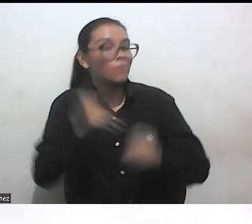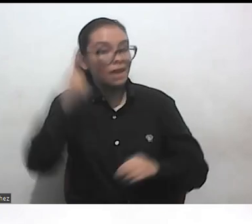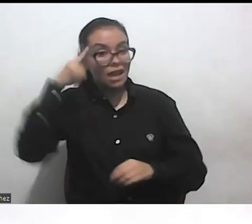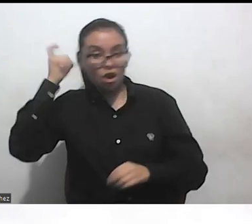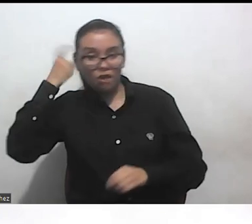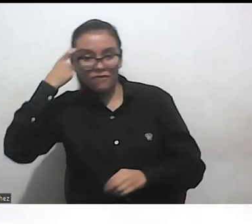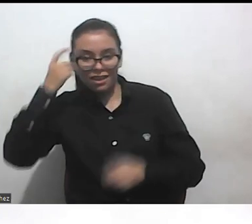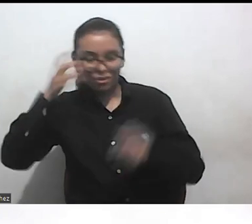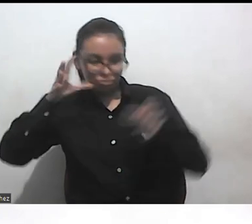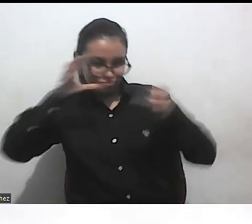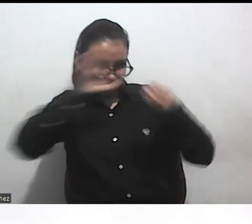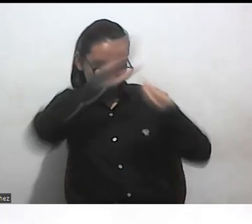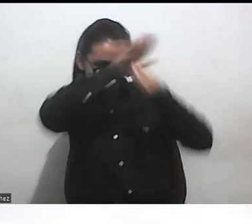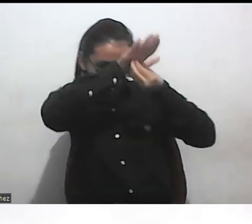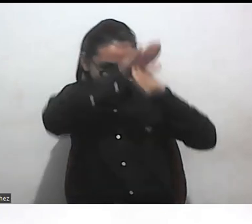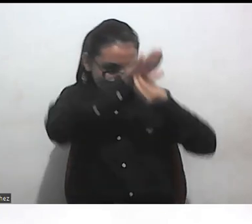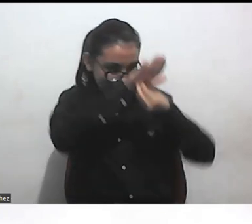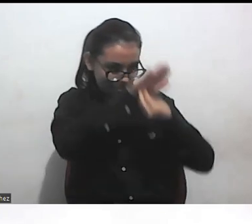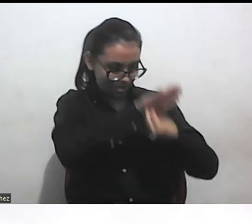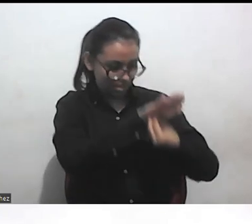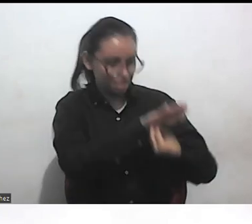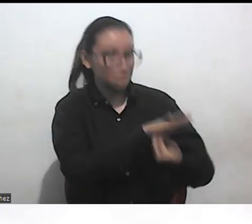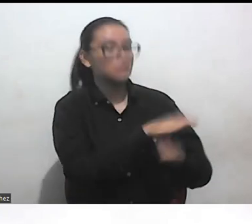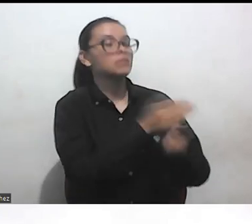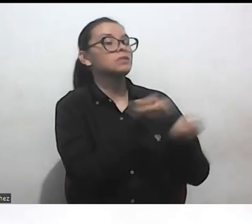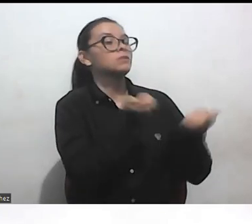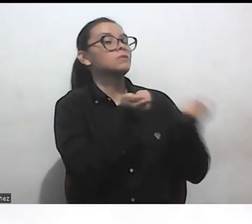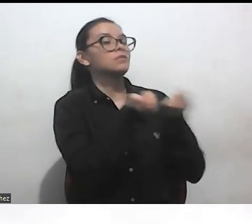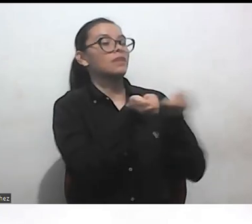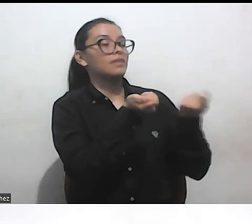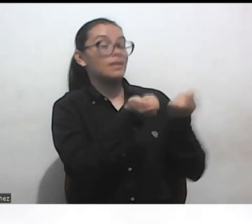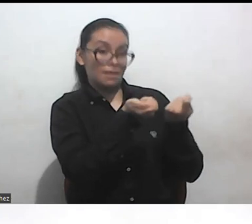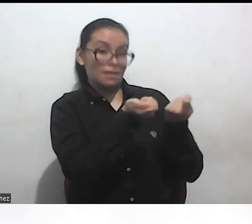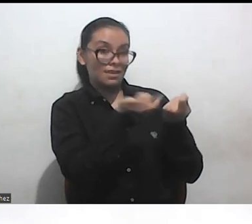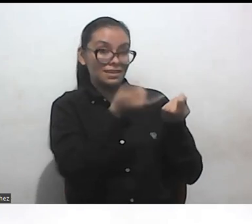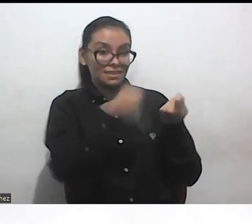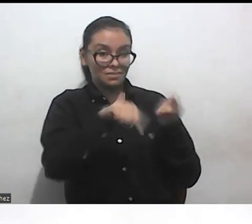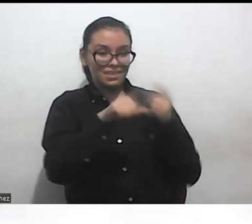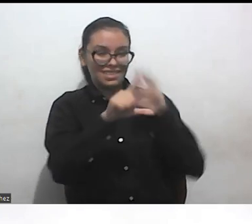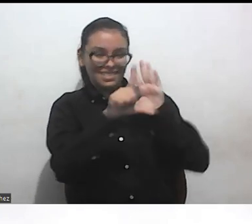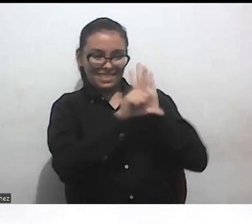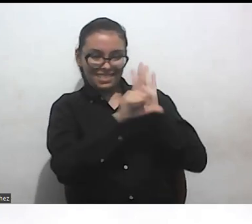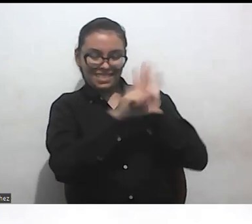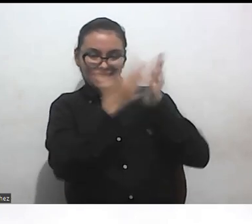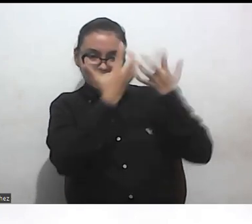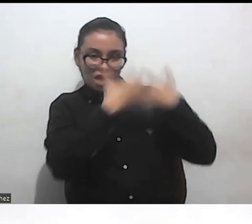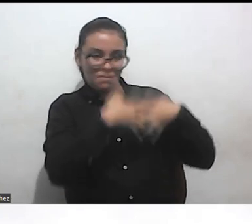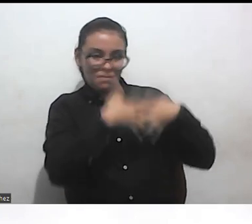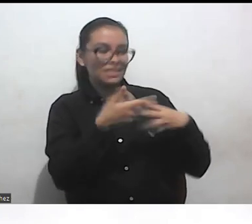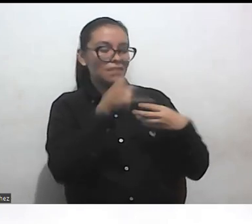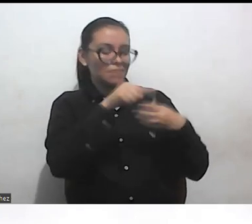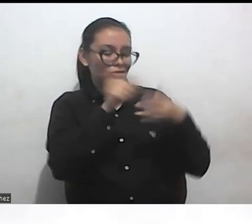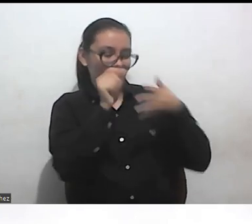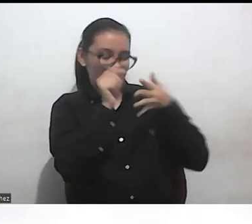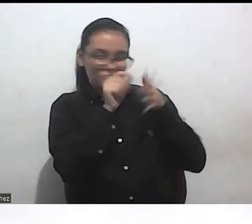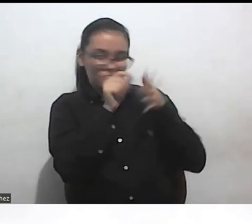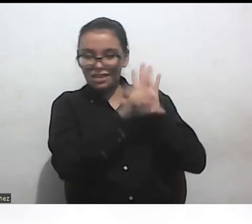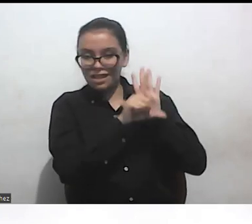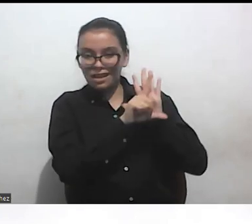opresión y la forma de marginalización y el sistema legal legítima también esta forma de clasificar a